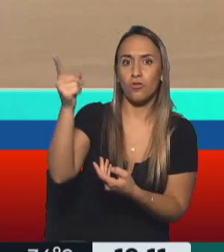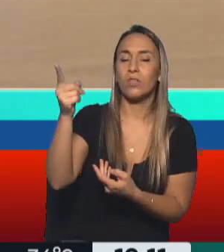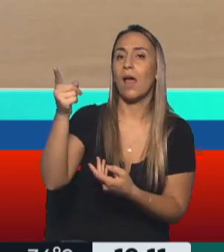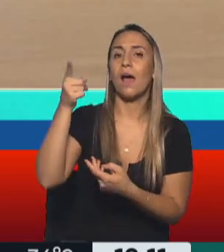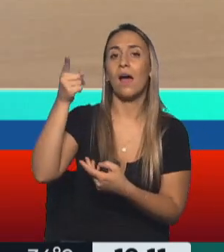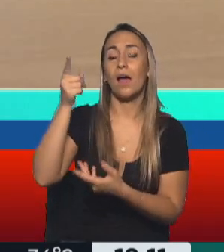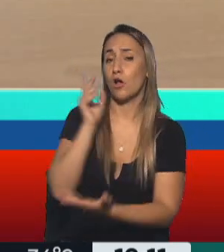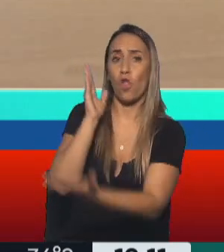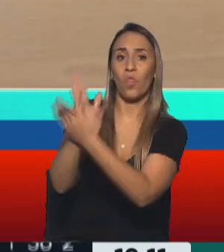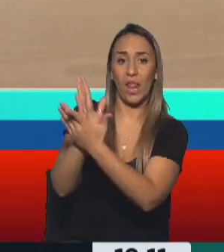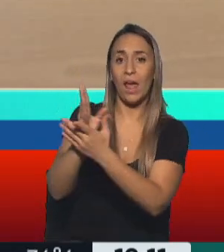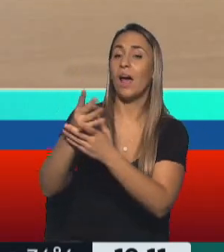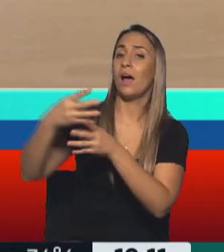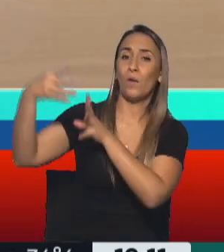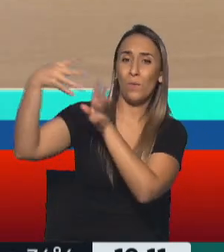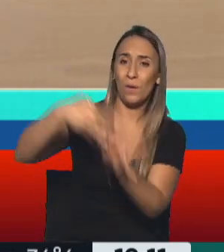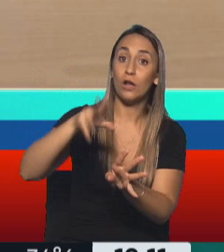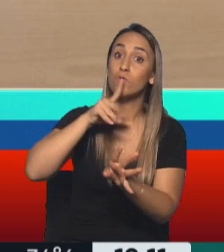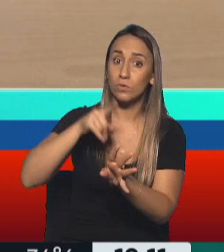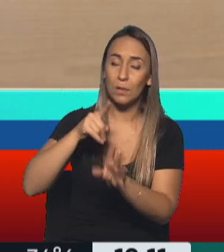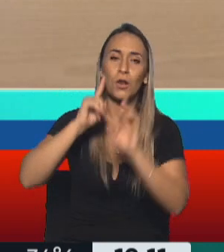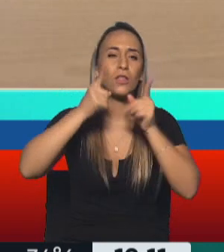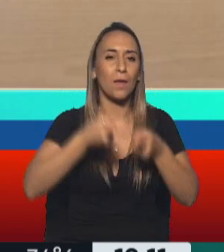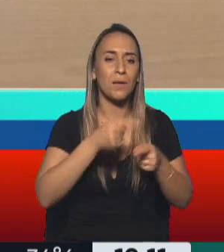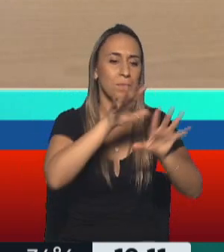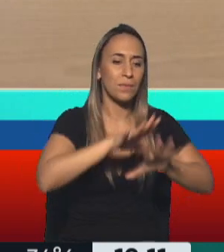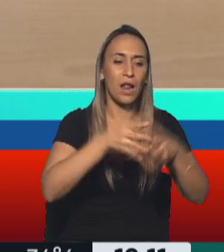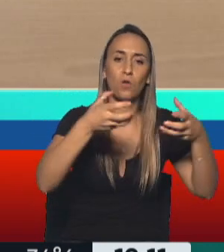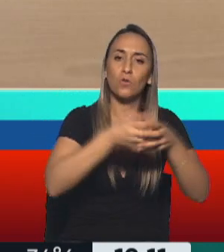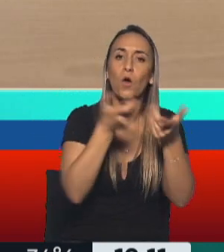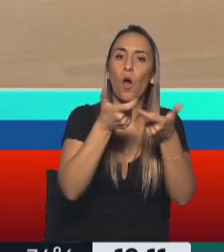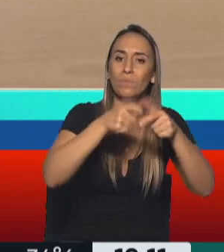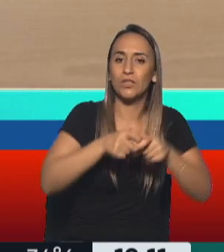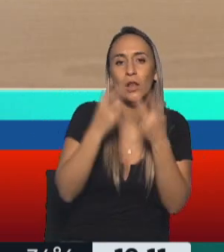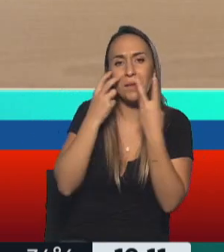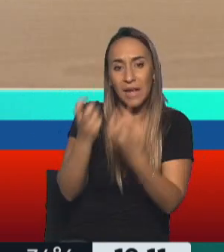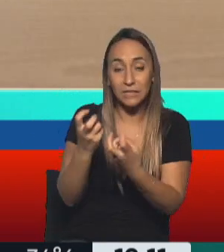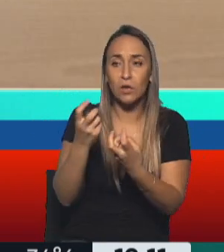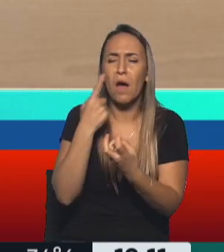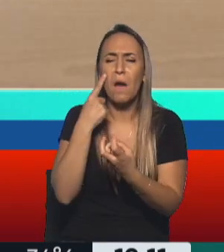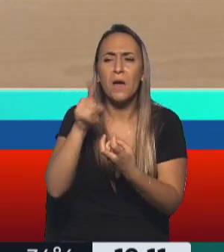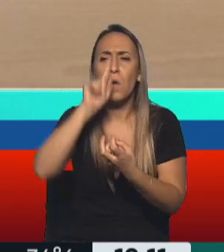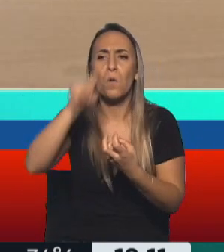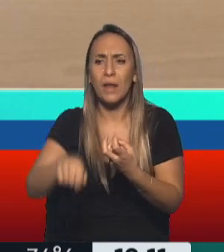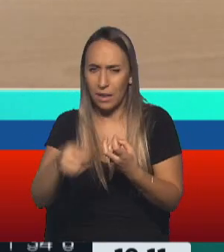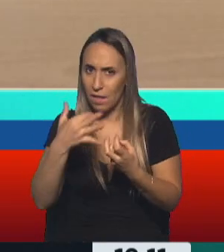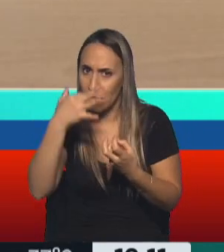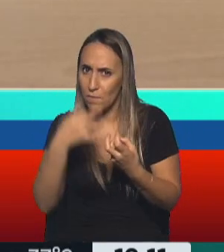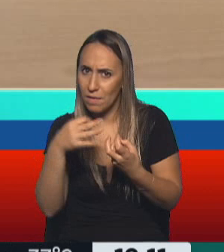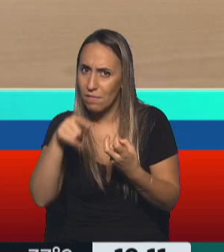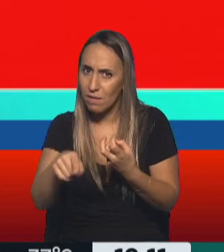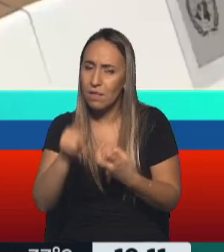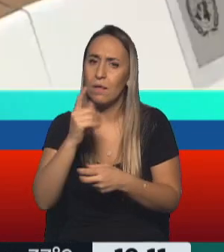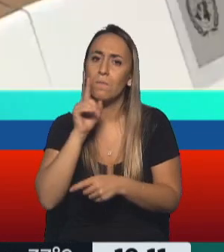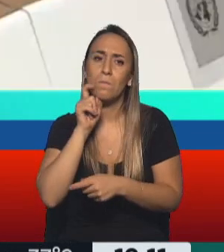fuego, pero además llevar adelante una comisión investigadora justamente de la violación de derechos humanos en este ataque, en esta